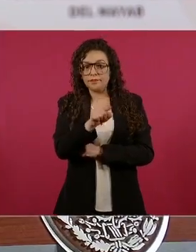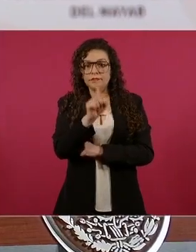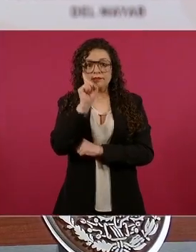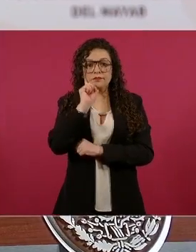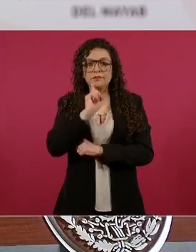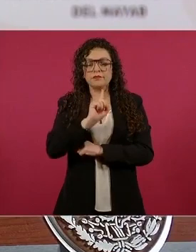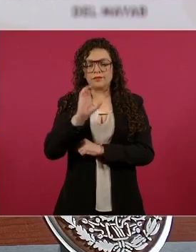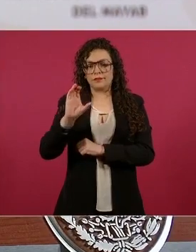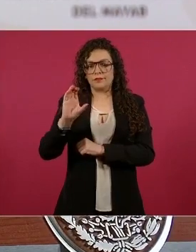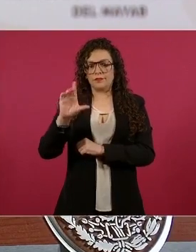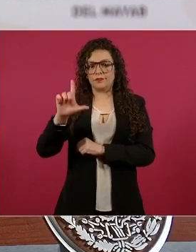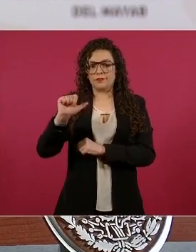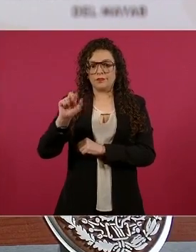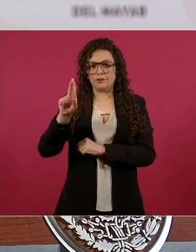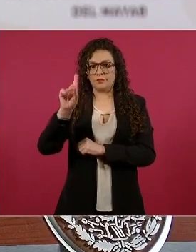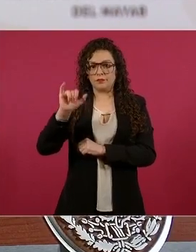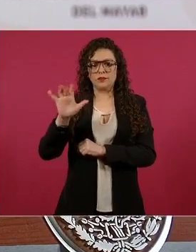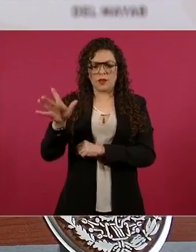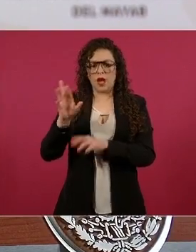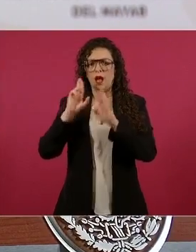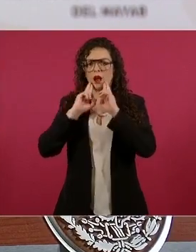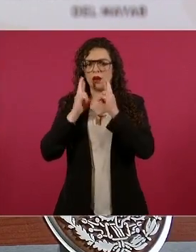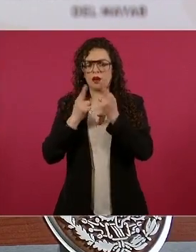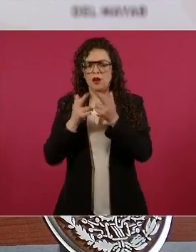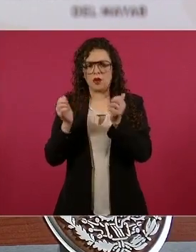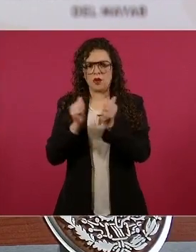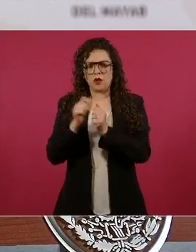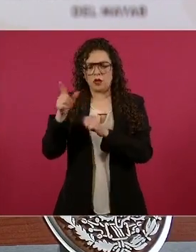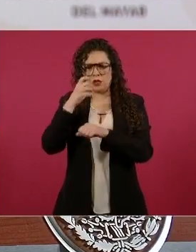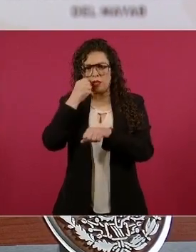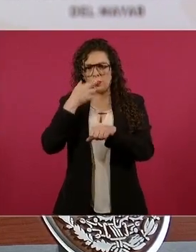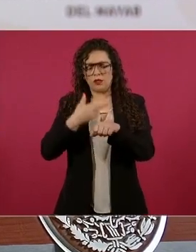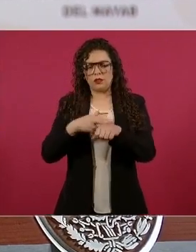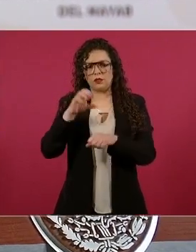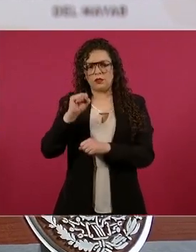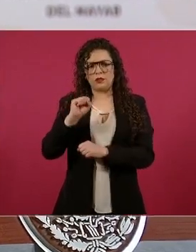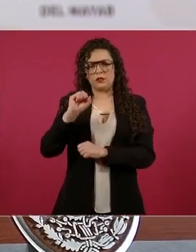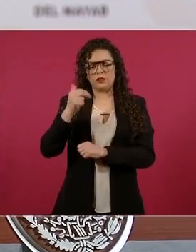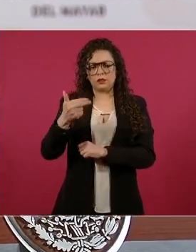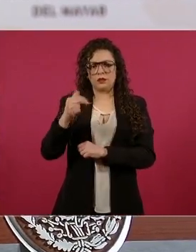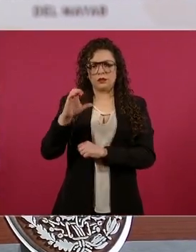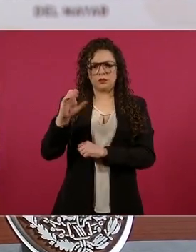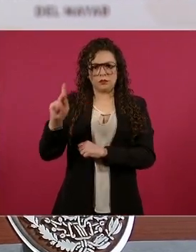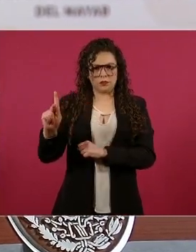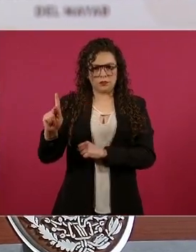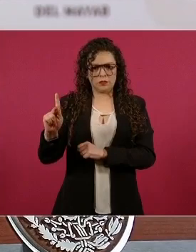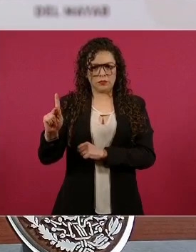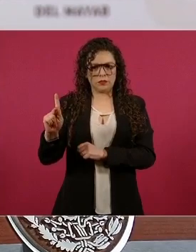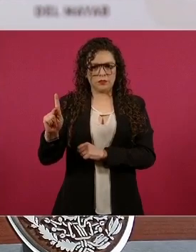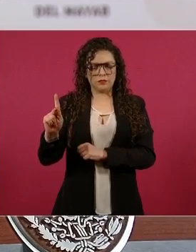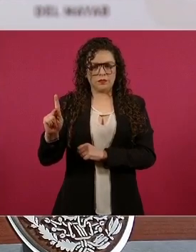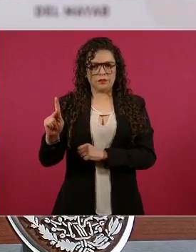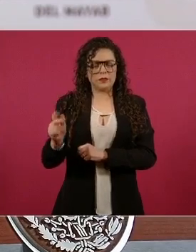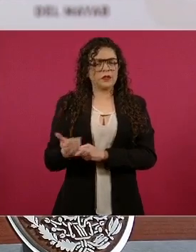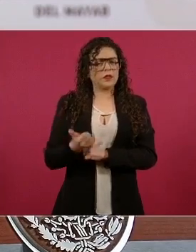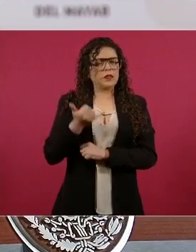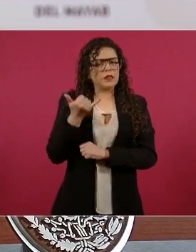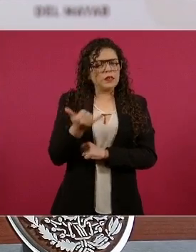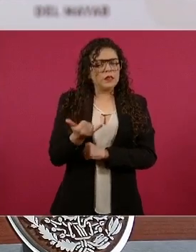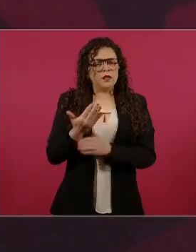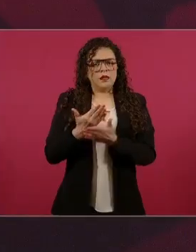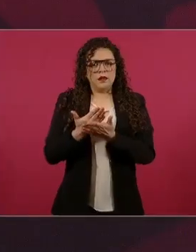secretario de Hacienda. Además, la presidenta electa es